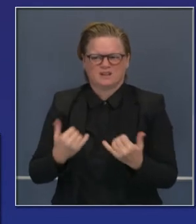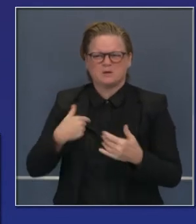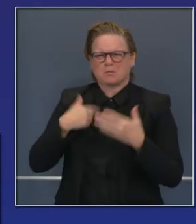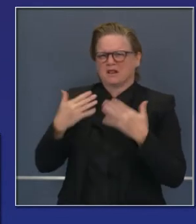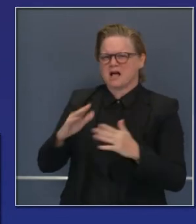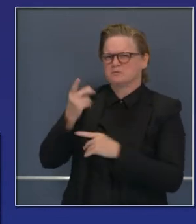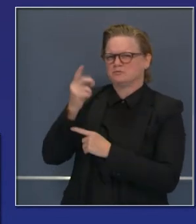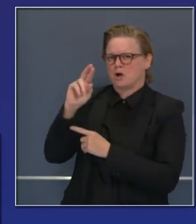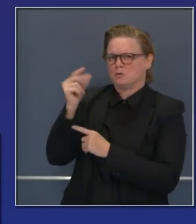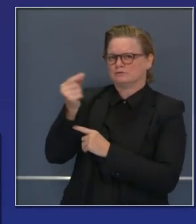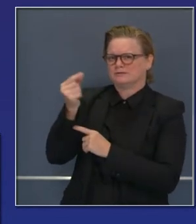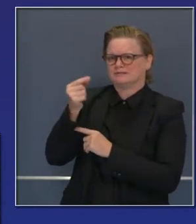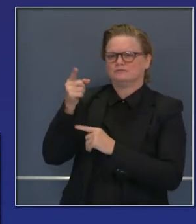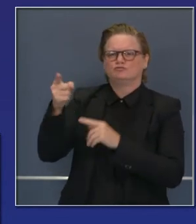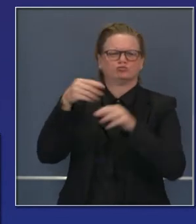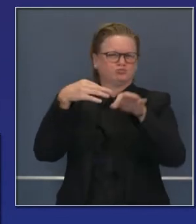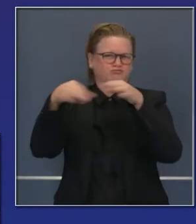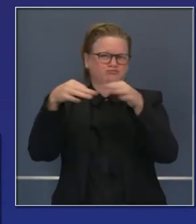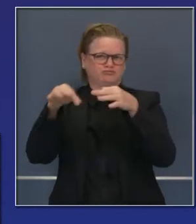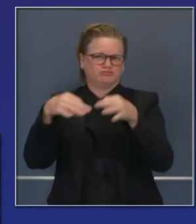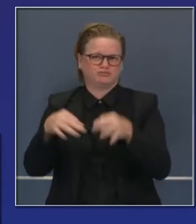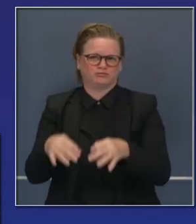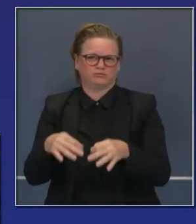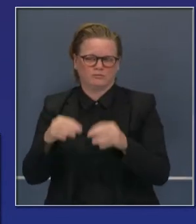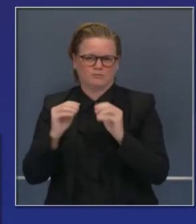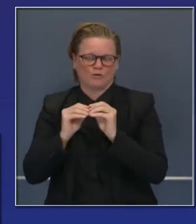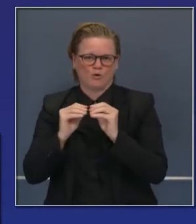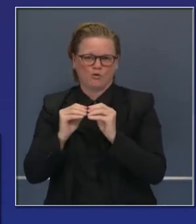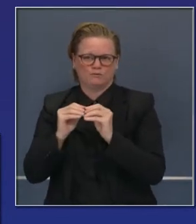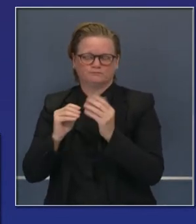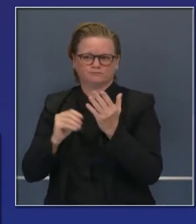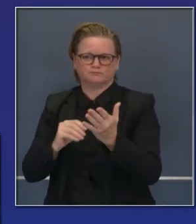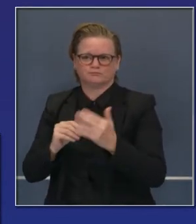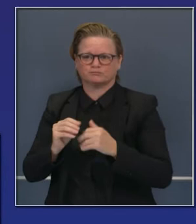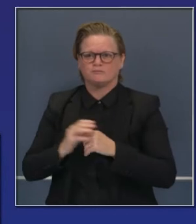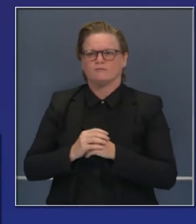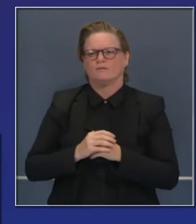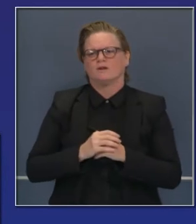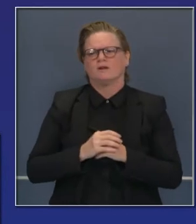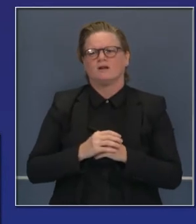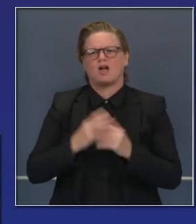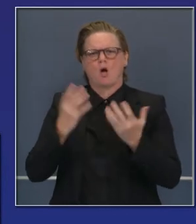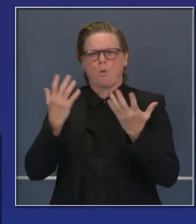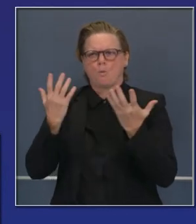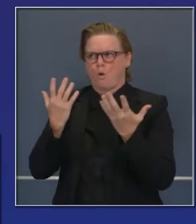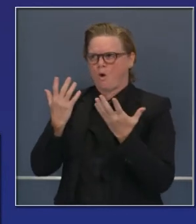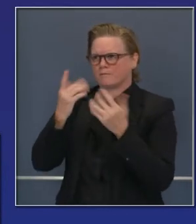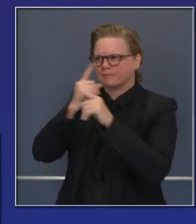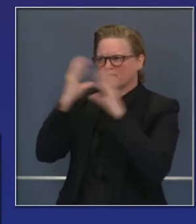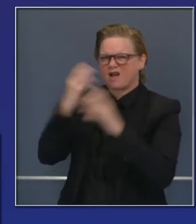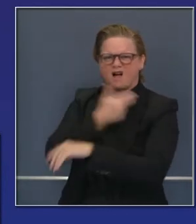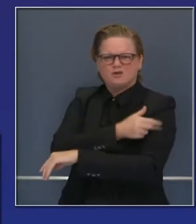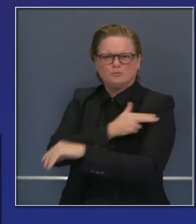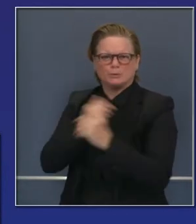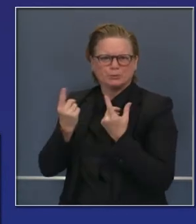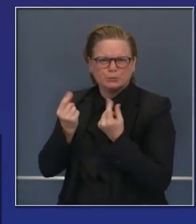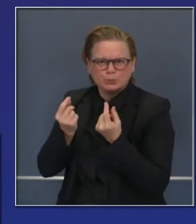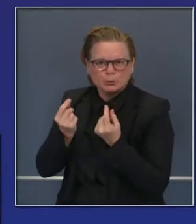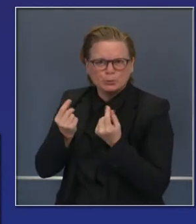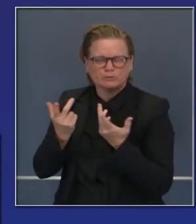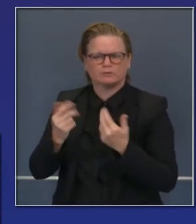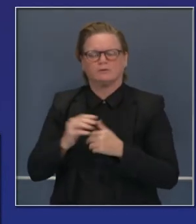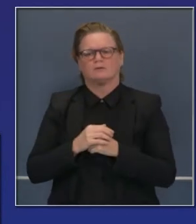¿dónde anticipa que se sentirá la presión en el sistema por el número de casos? No solo en la bahía,